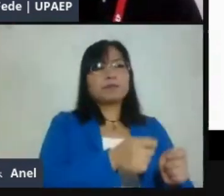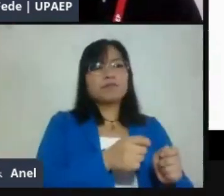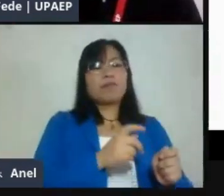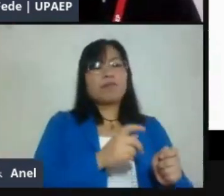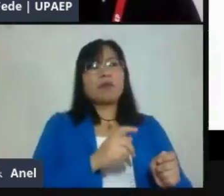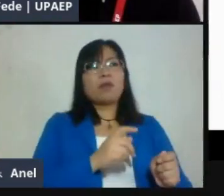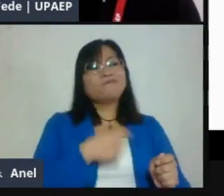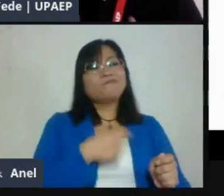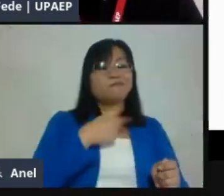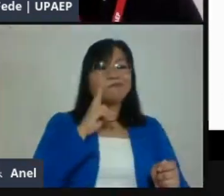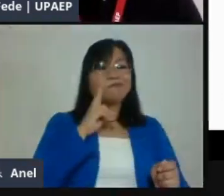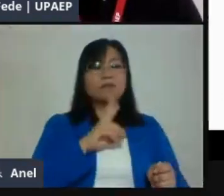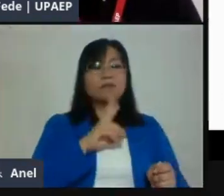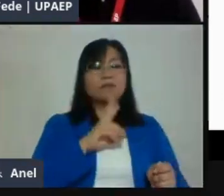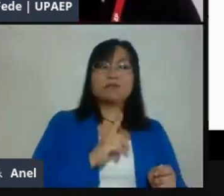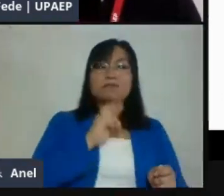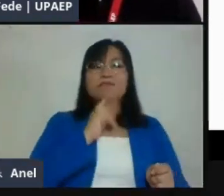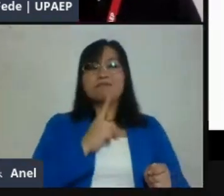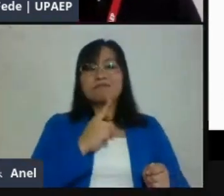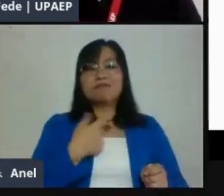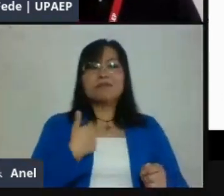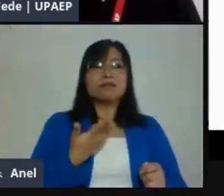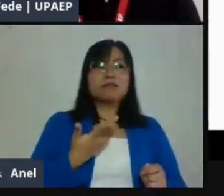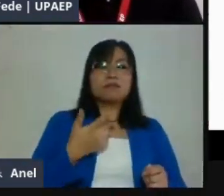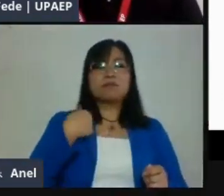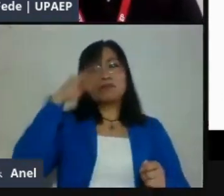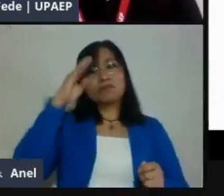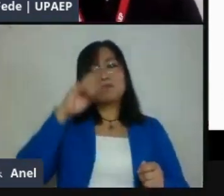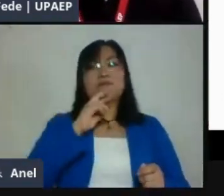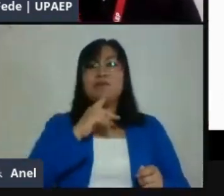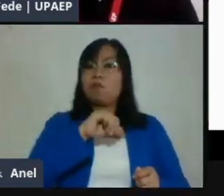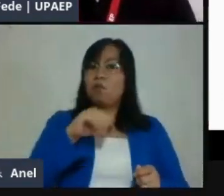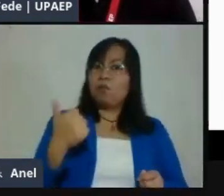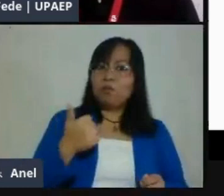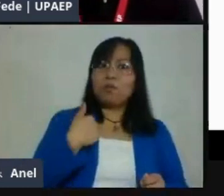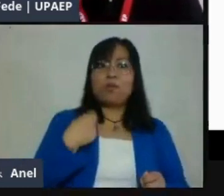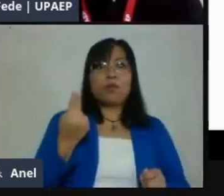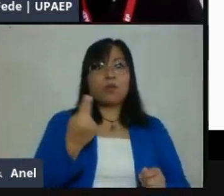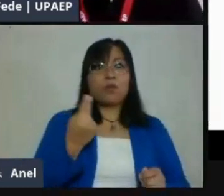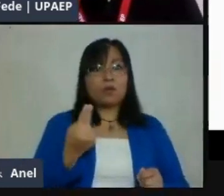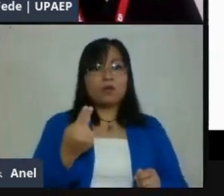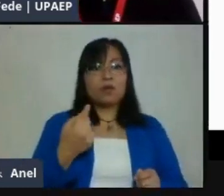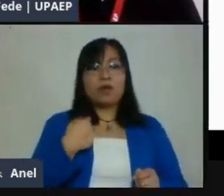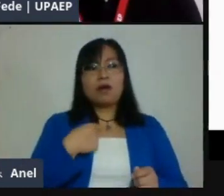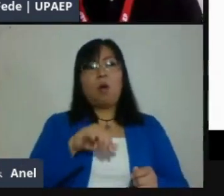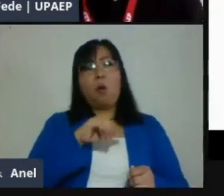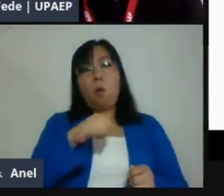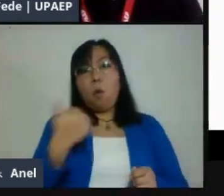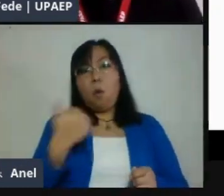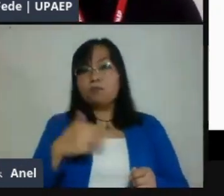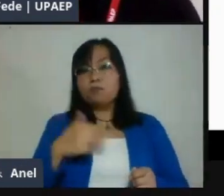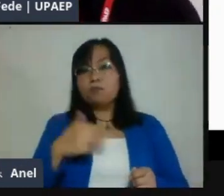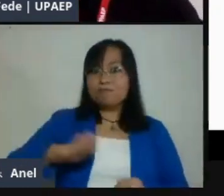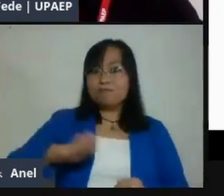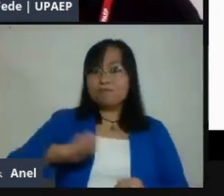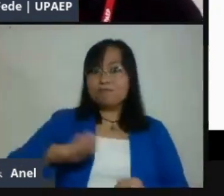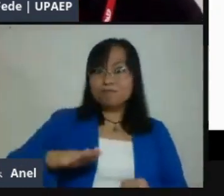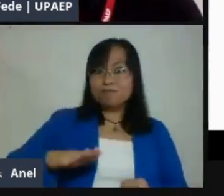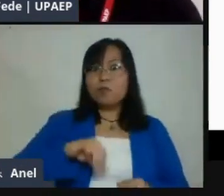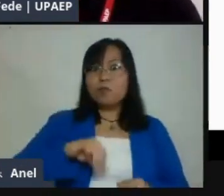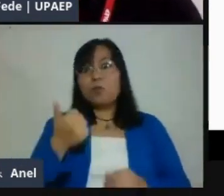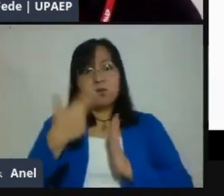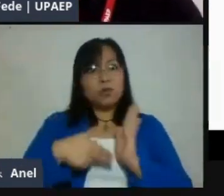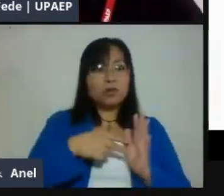que es necesario tener una base sólida e incrementarlas poco a poco. Nay, si me apoyas con los otros dos.